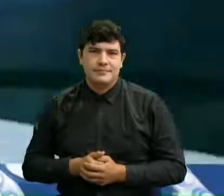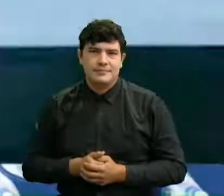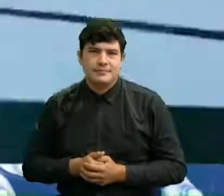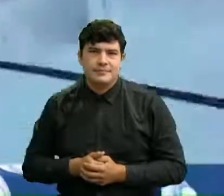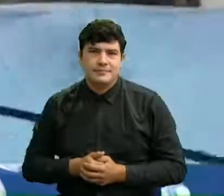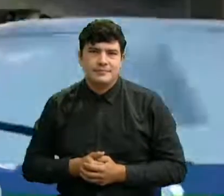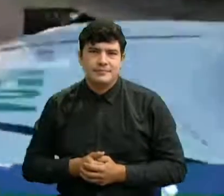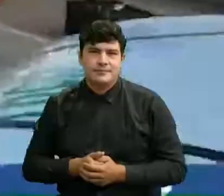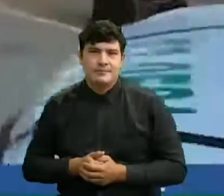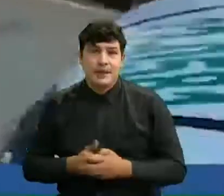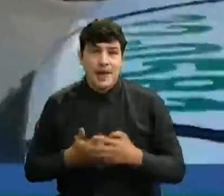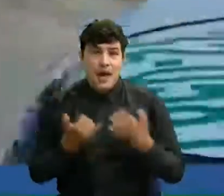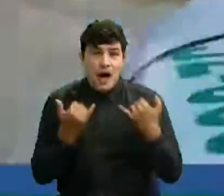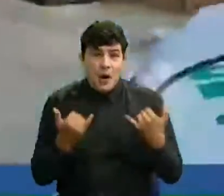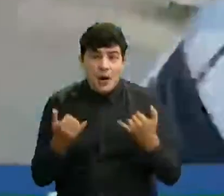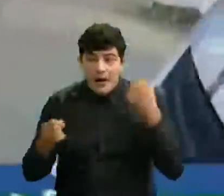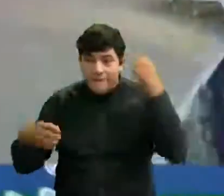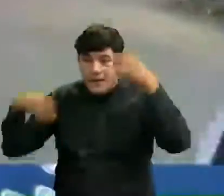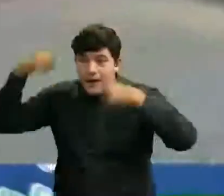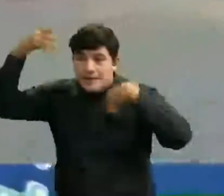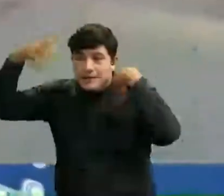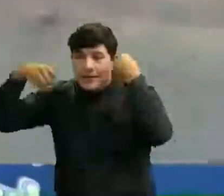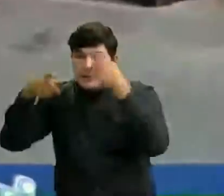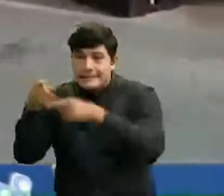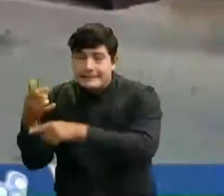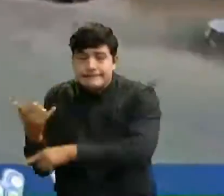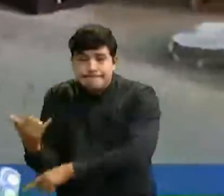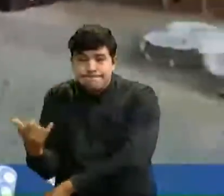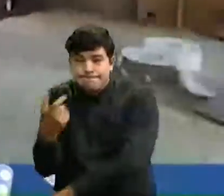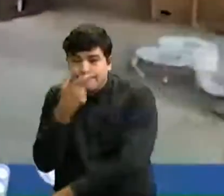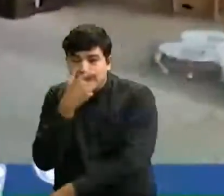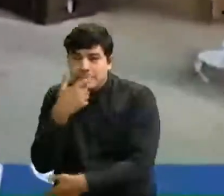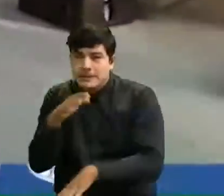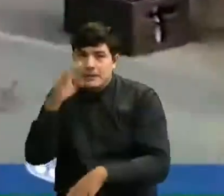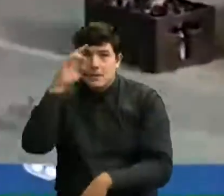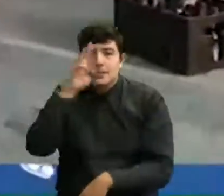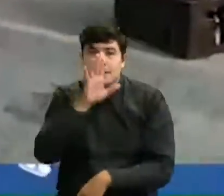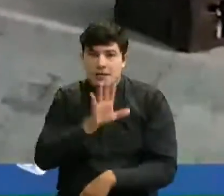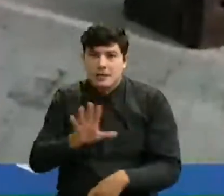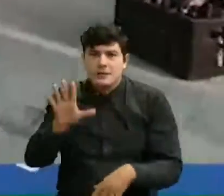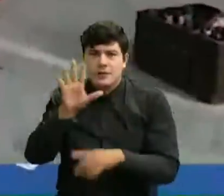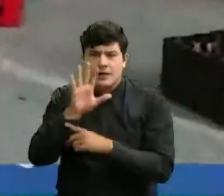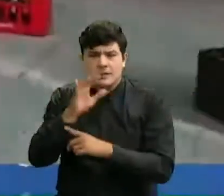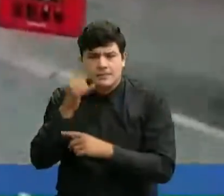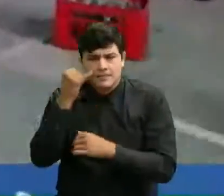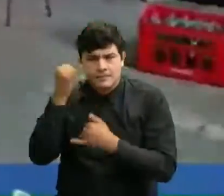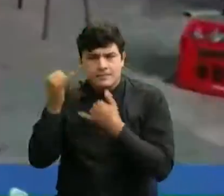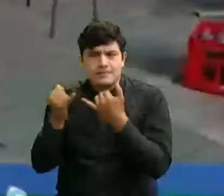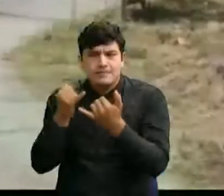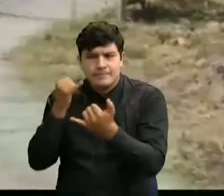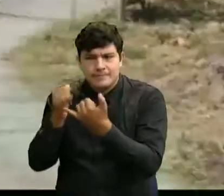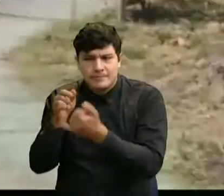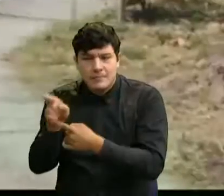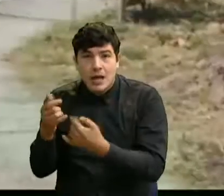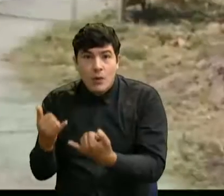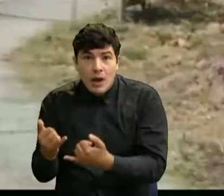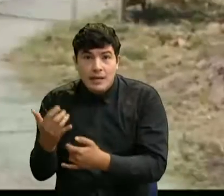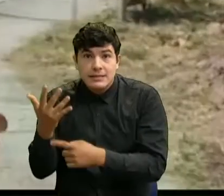Tras la fiesta, ahora están en alerta máxima en el municipio de Huebsa, donde hay cinco casos activos de COVID-19.